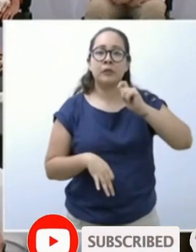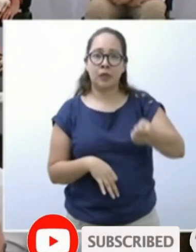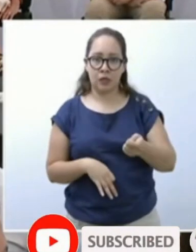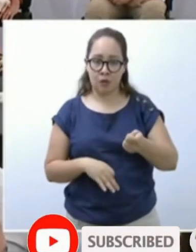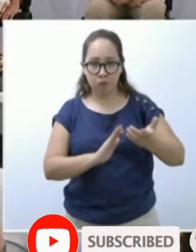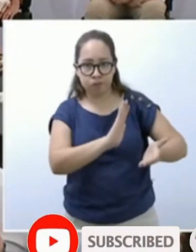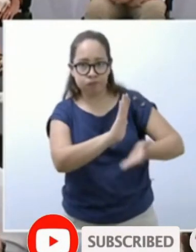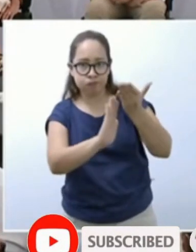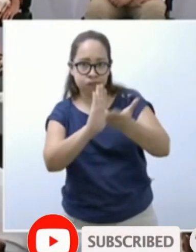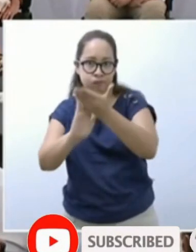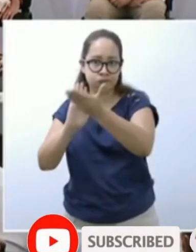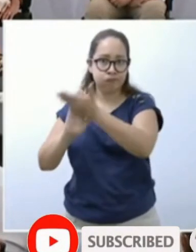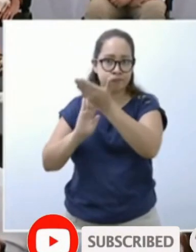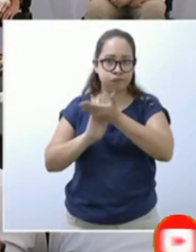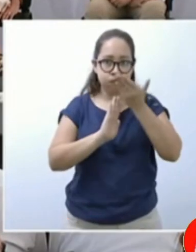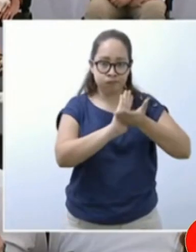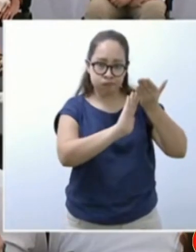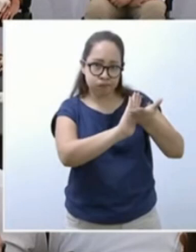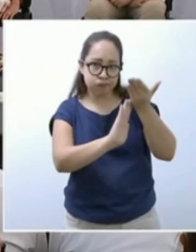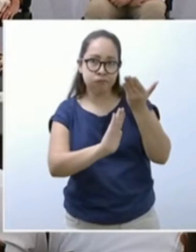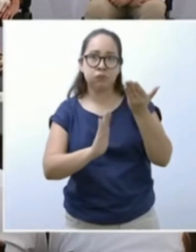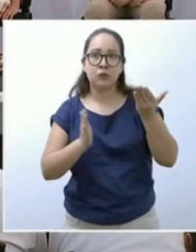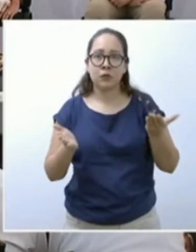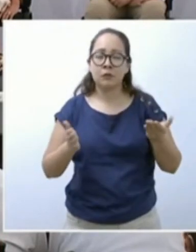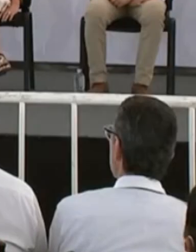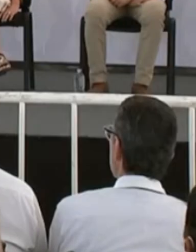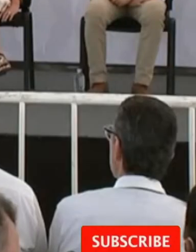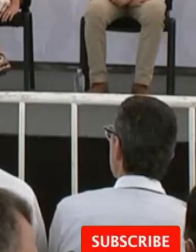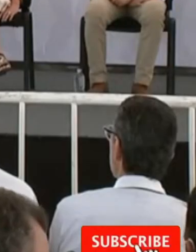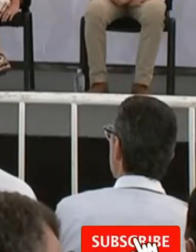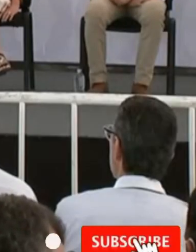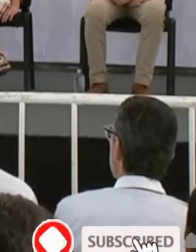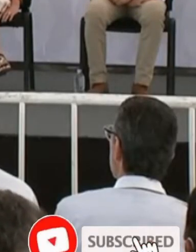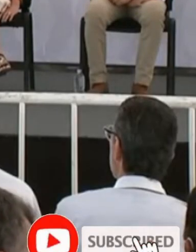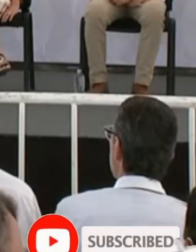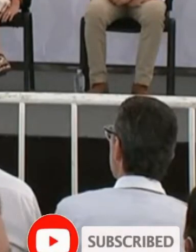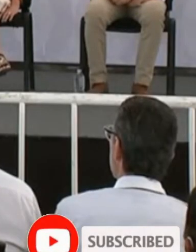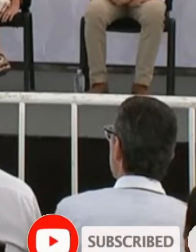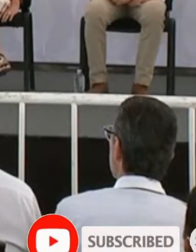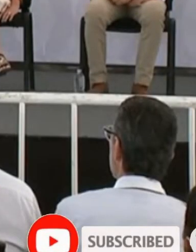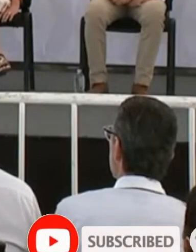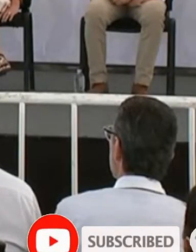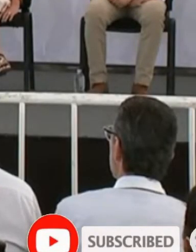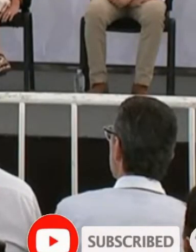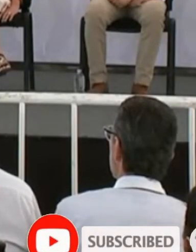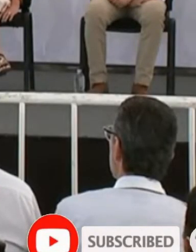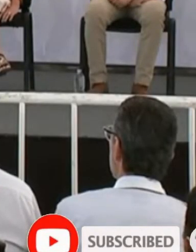aquí cerca de una planta cervecera